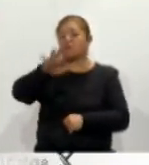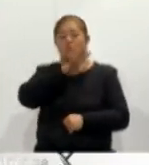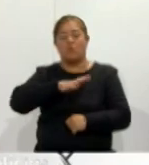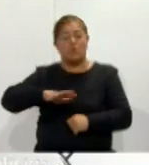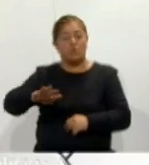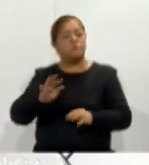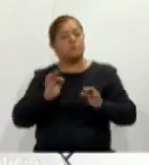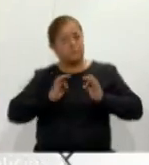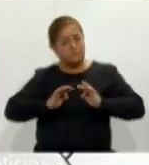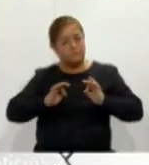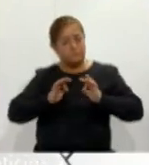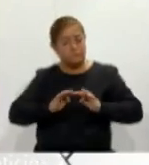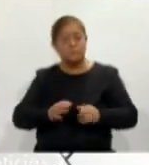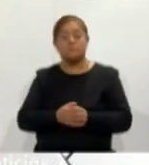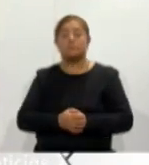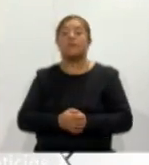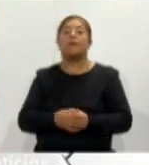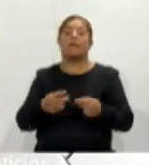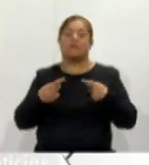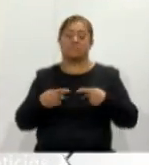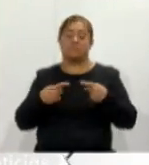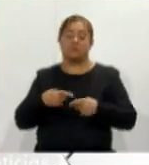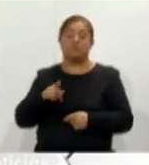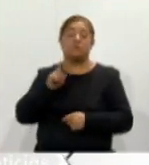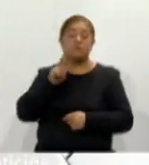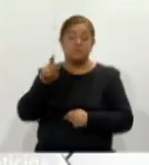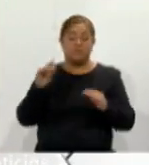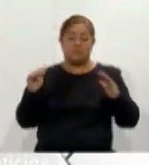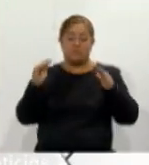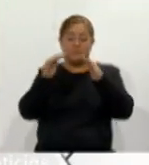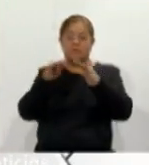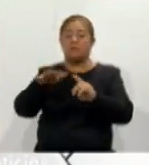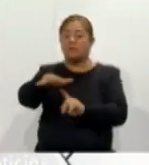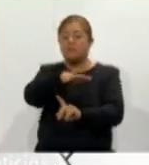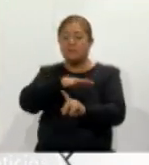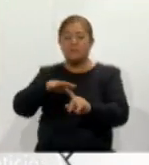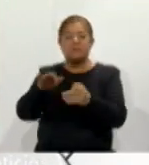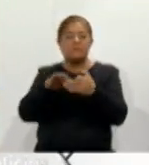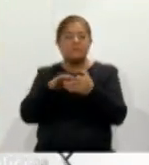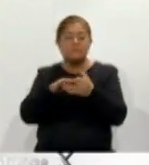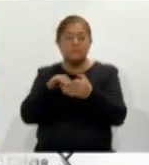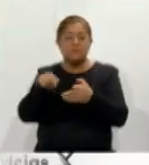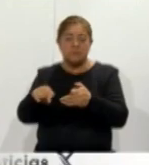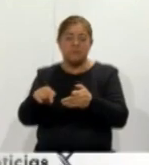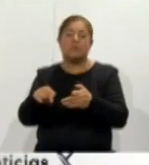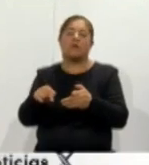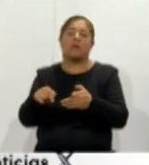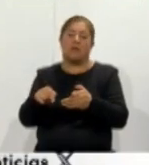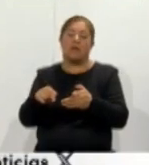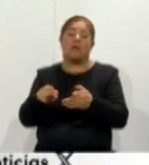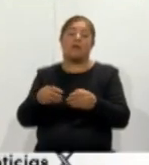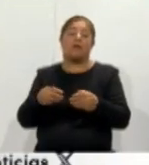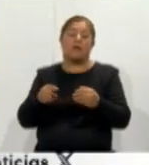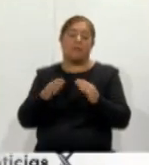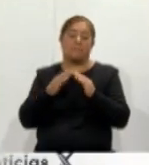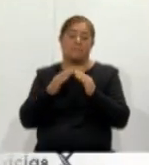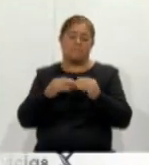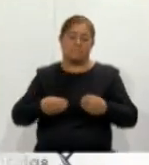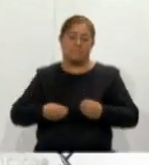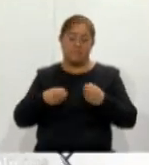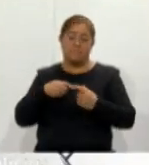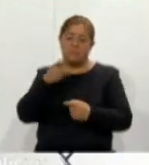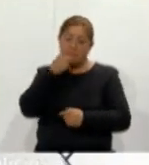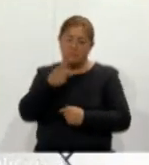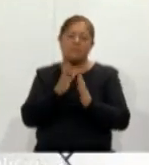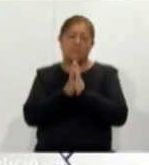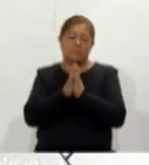A la población que habita en las inmediaciones del Parque Nacional les pide no realizar quemas agrícolas y en caso de detectar un incendio,